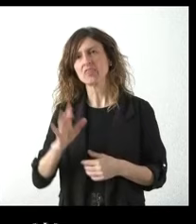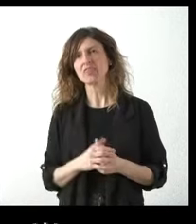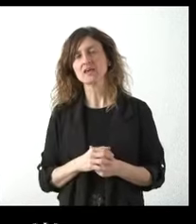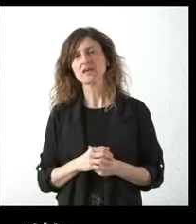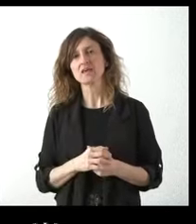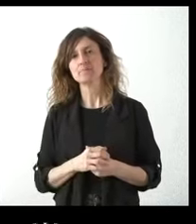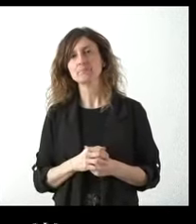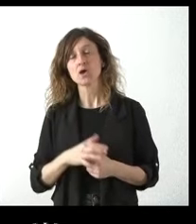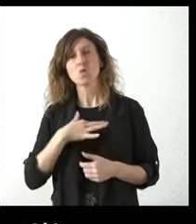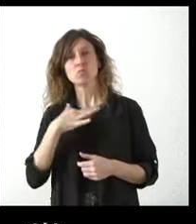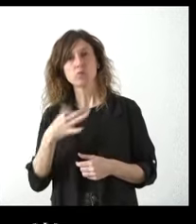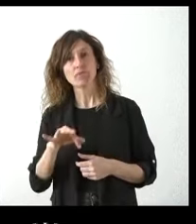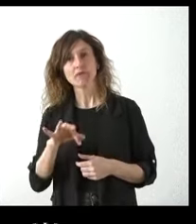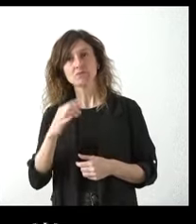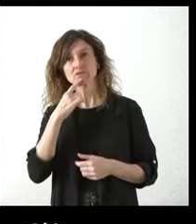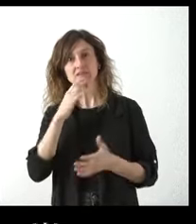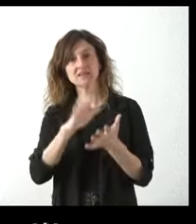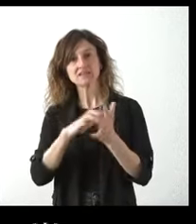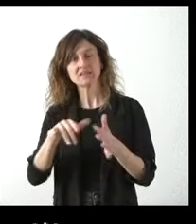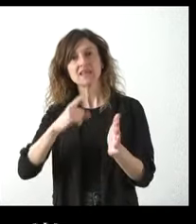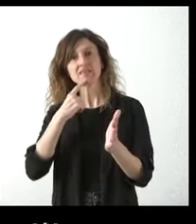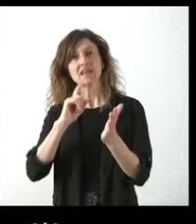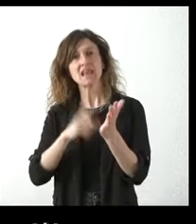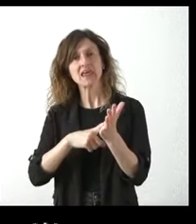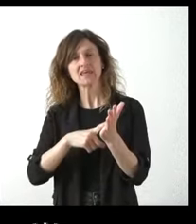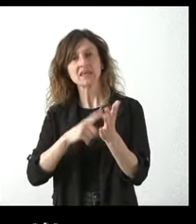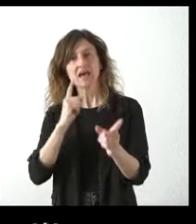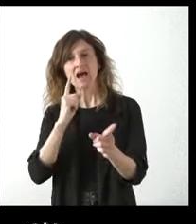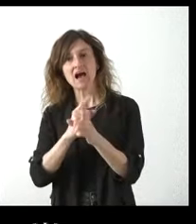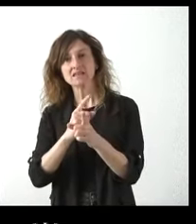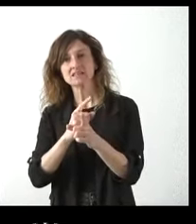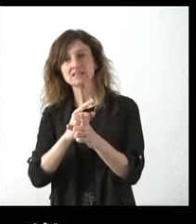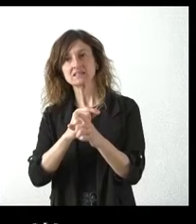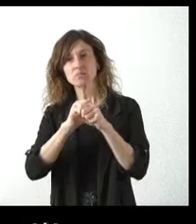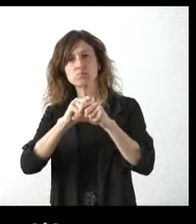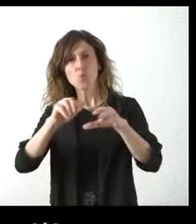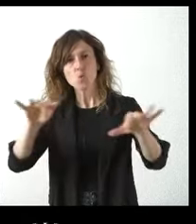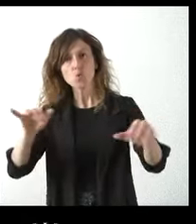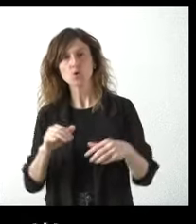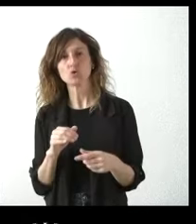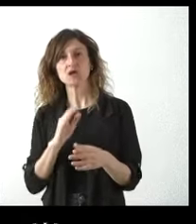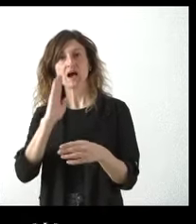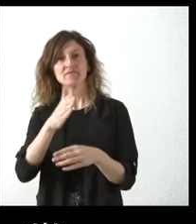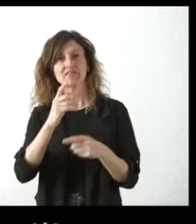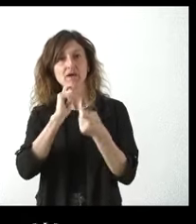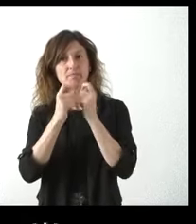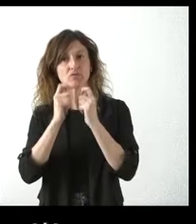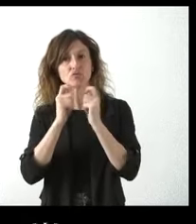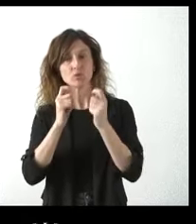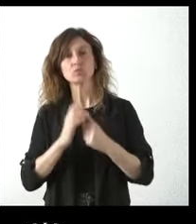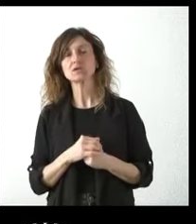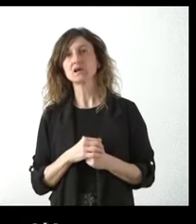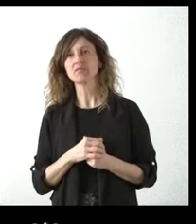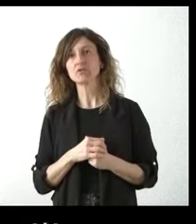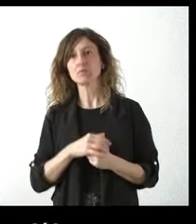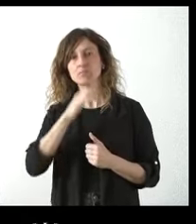Podemos de poner en marcha en Castilla en una ley antibulos que afecte a los medios de comunicación que se